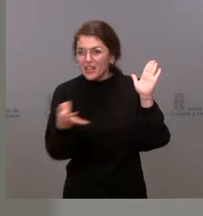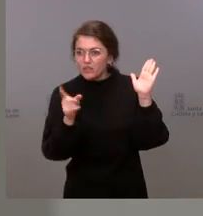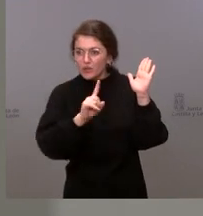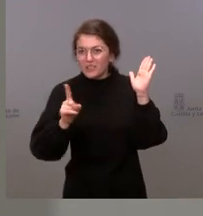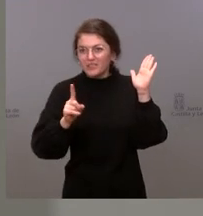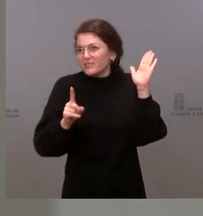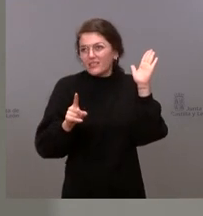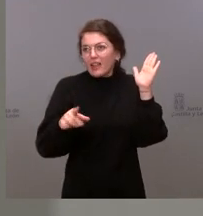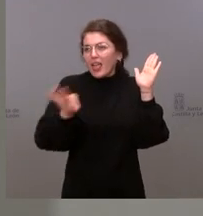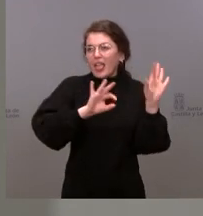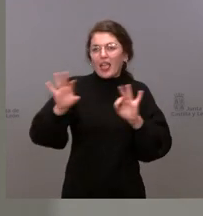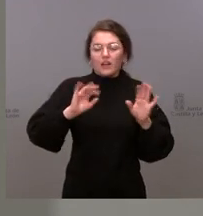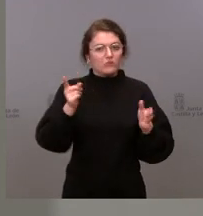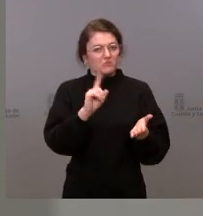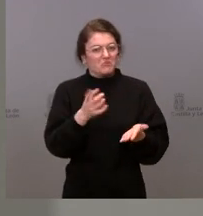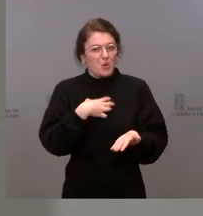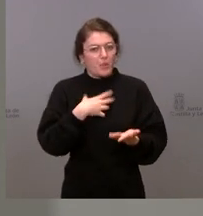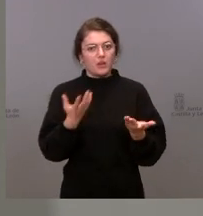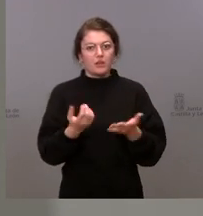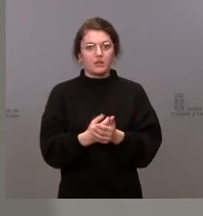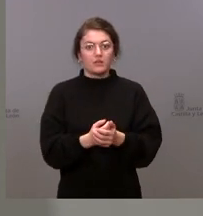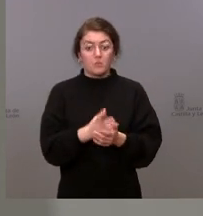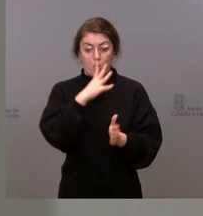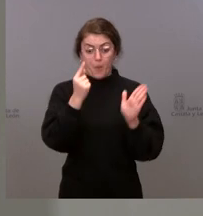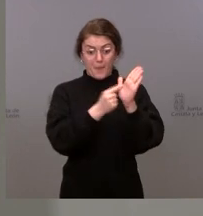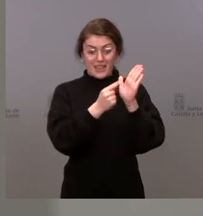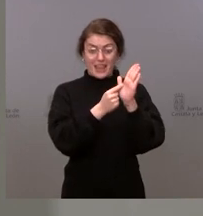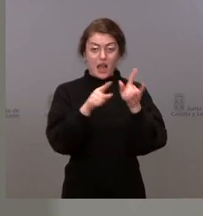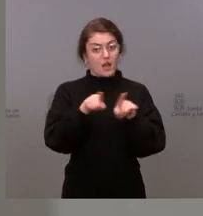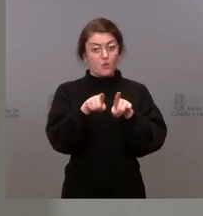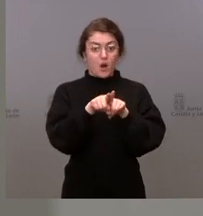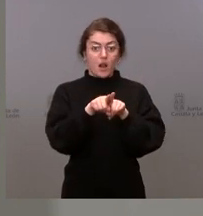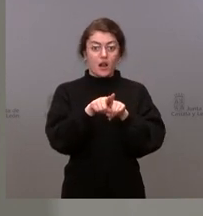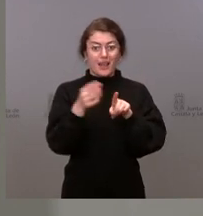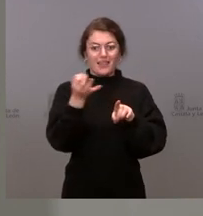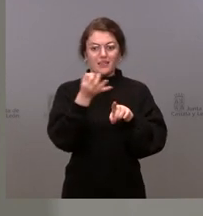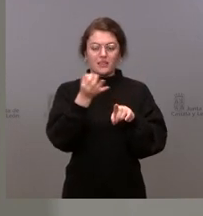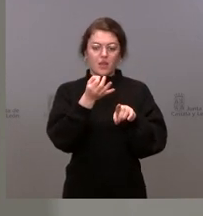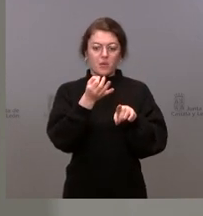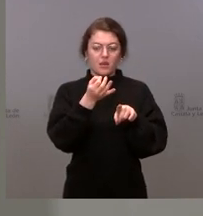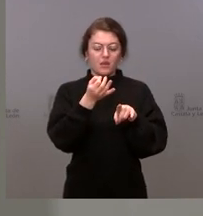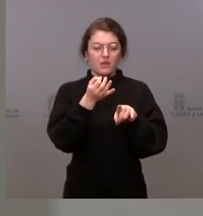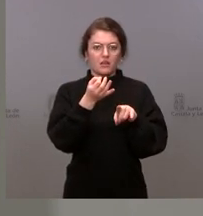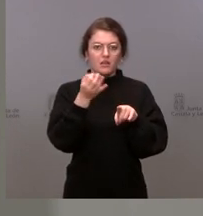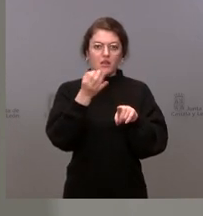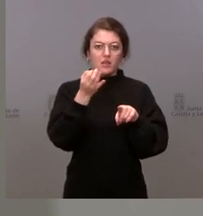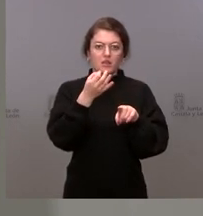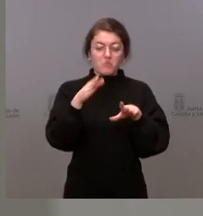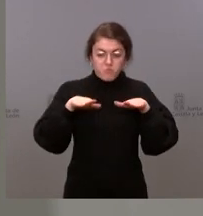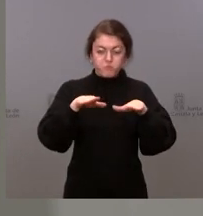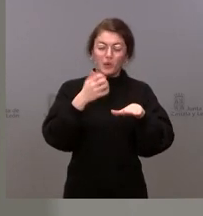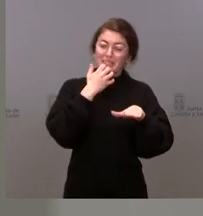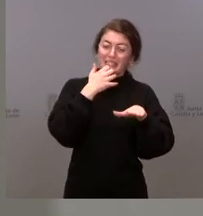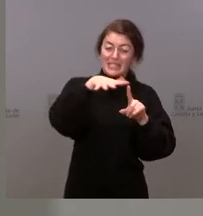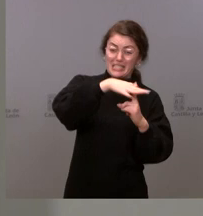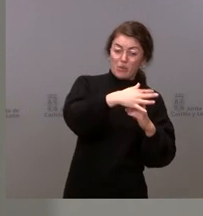no tiene mucho sentido. Y las medidas tienen que ir en paralelo a la situación de saturación hospitalaria y a las